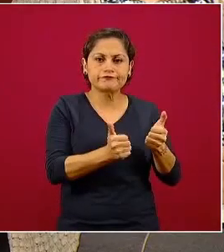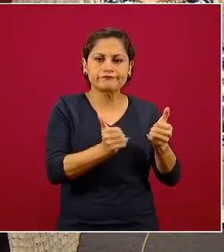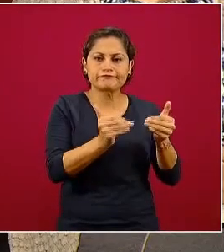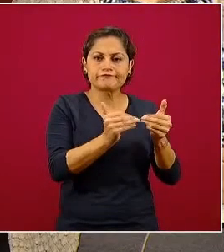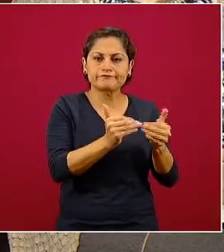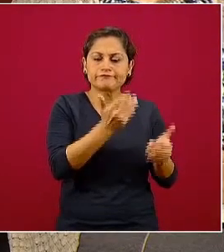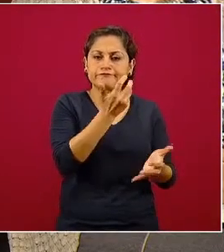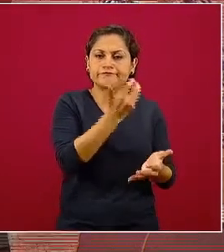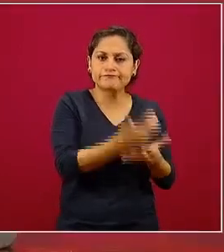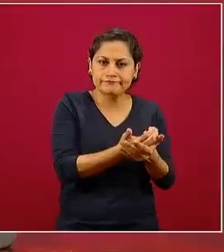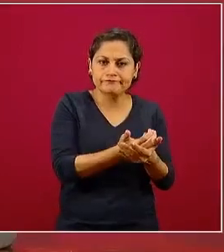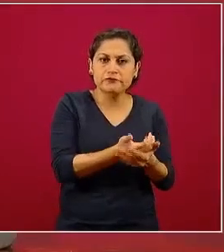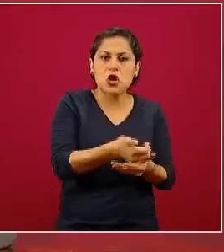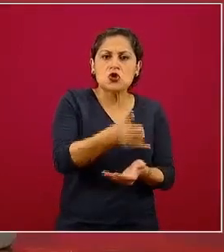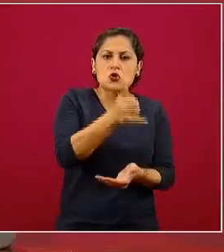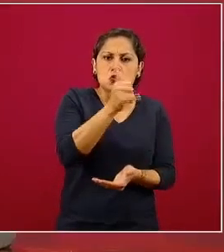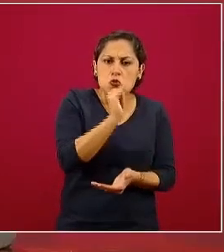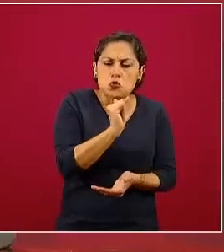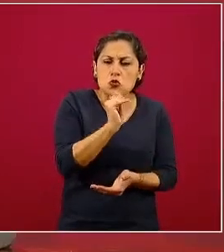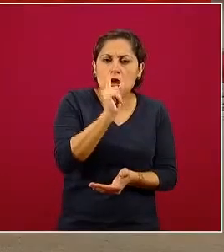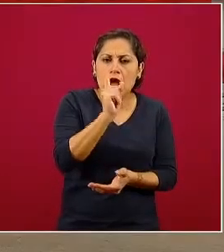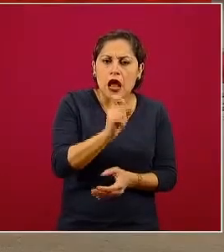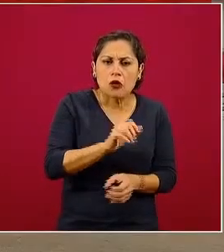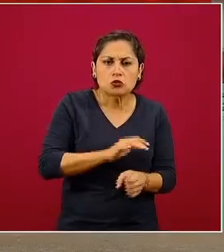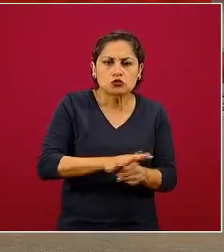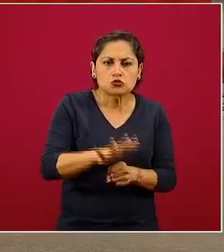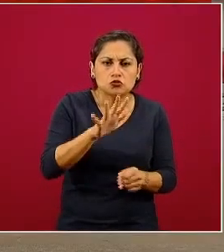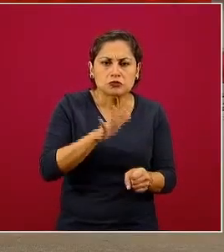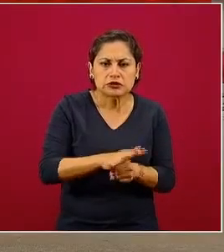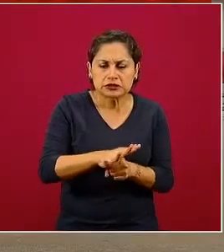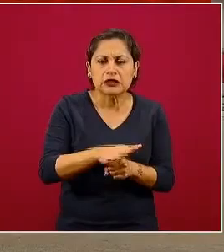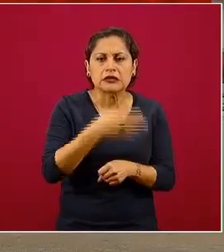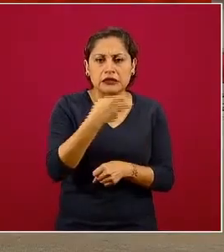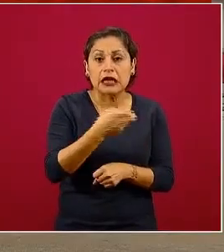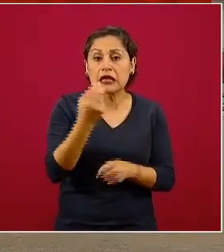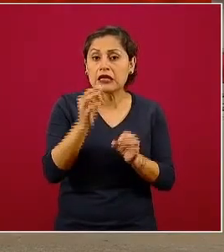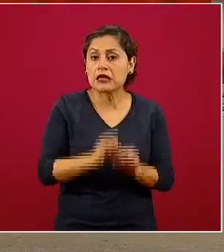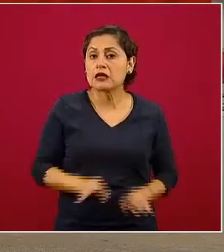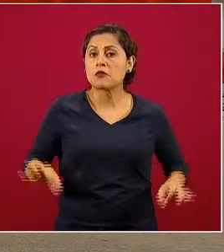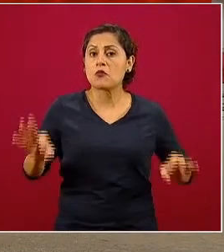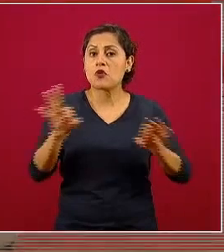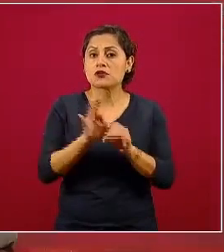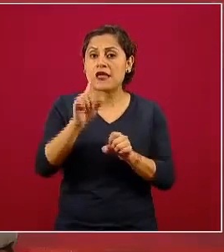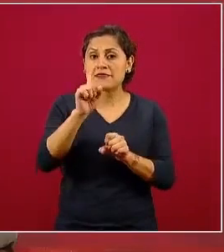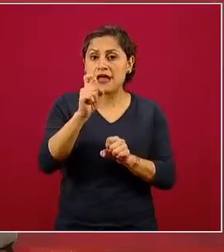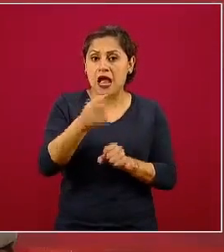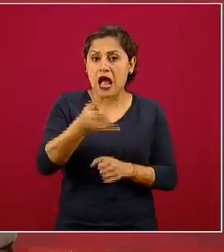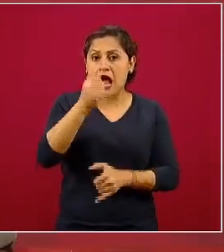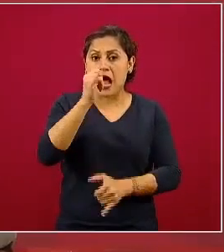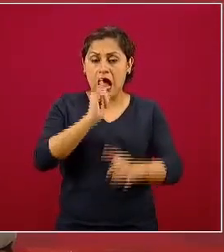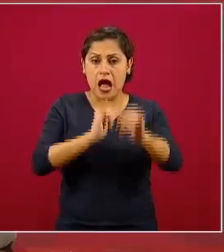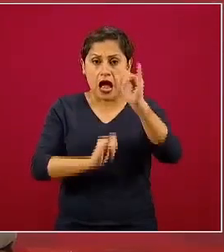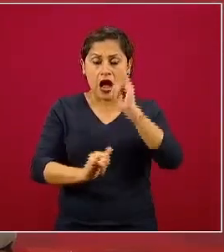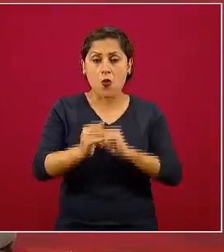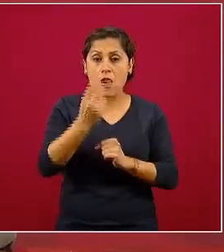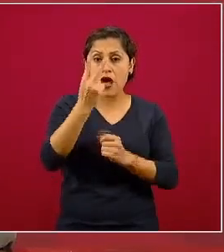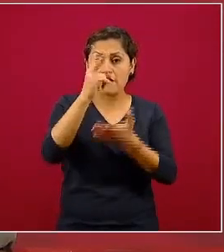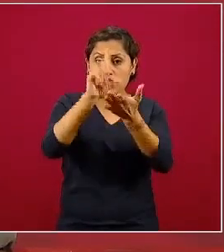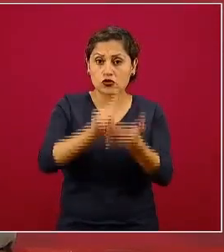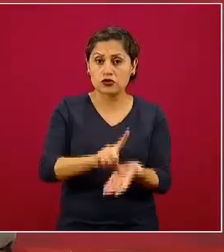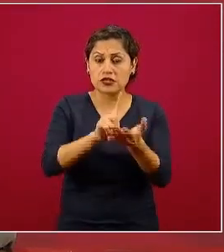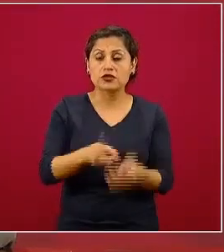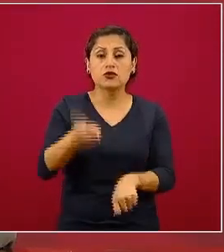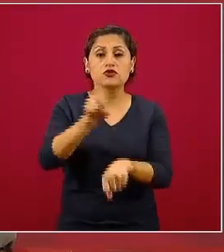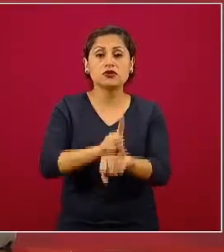nos interesa mucho enfatizar la importancia de la hidratación, hidratación, abundantes líquidos, dos litros de agua al